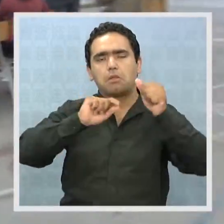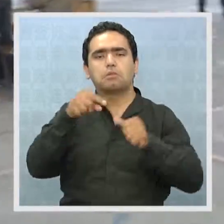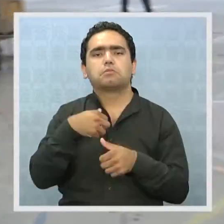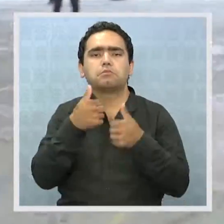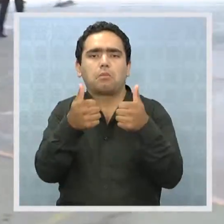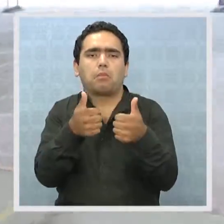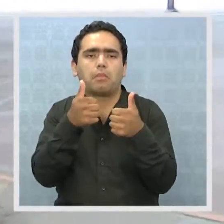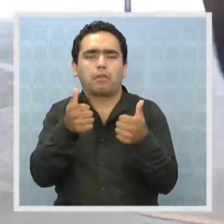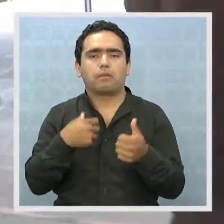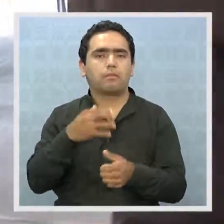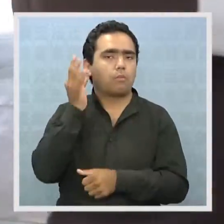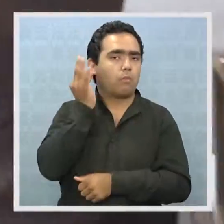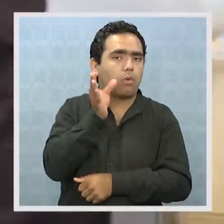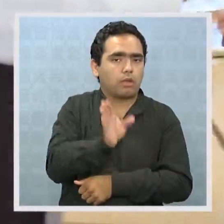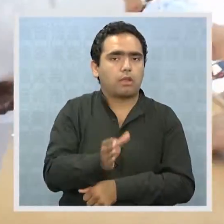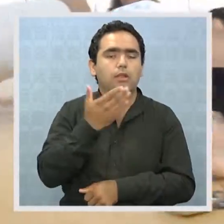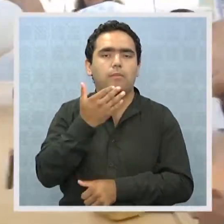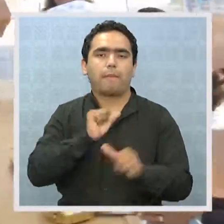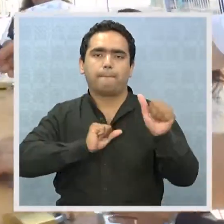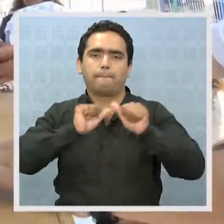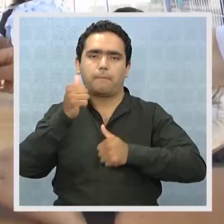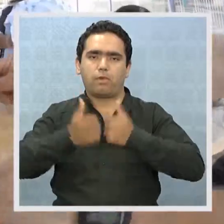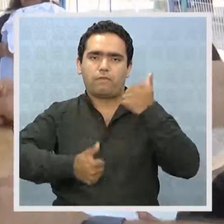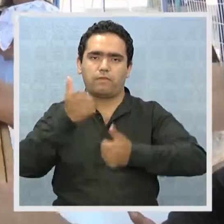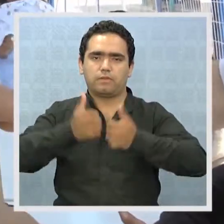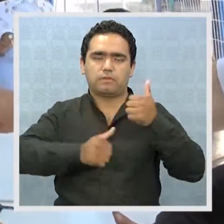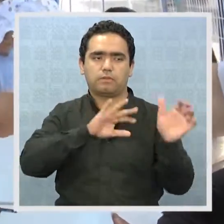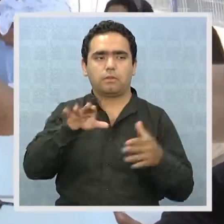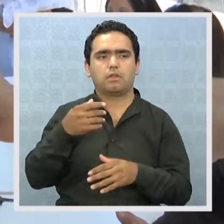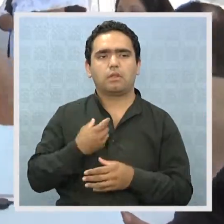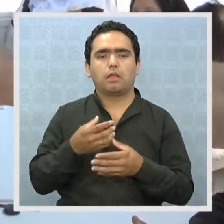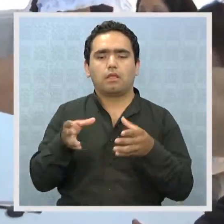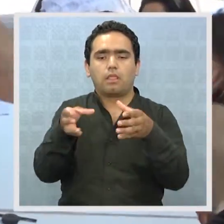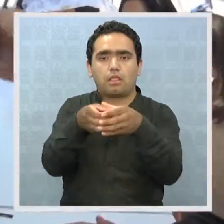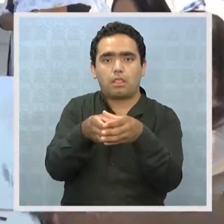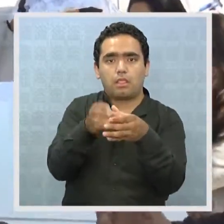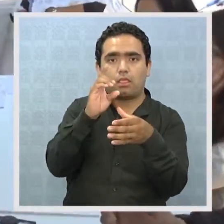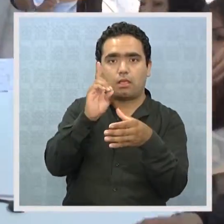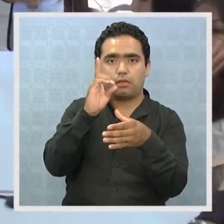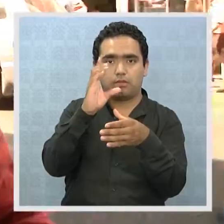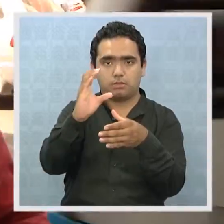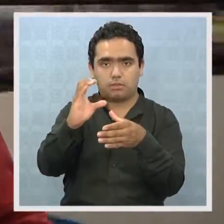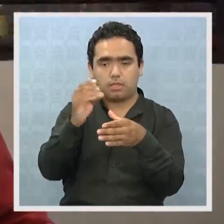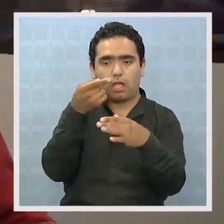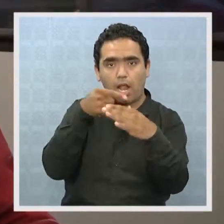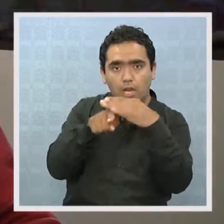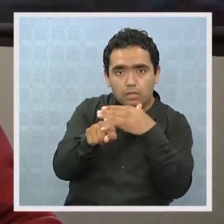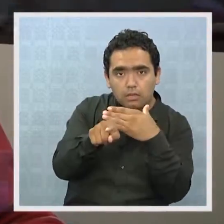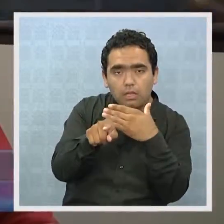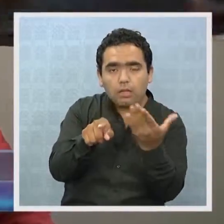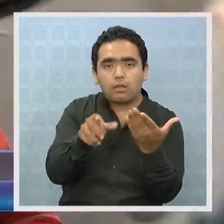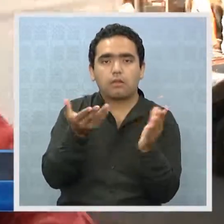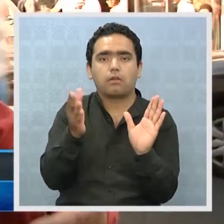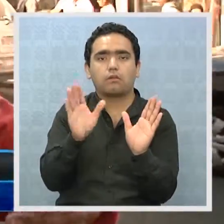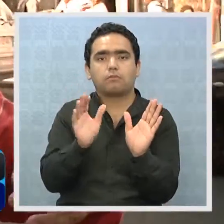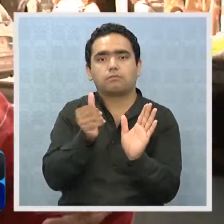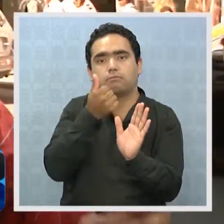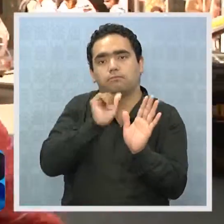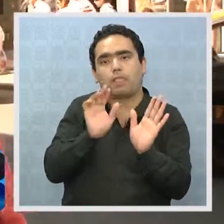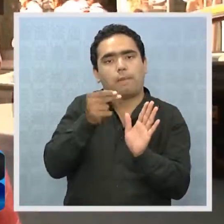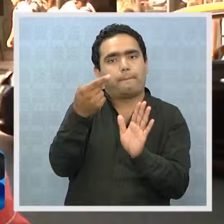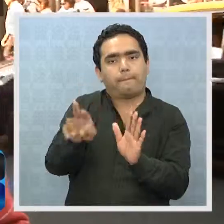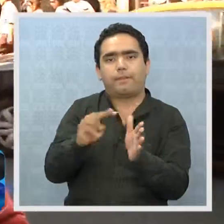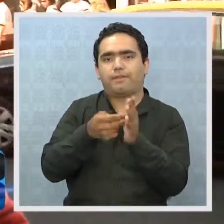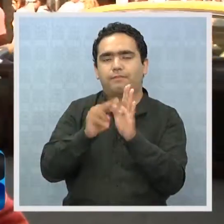que destacan que la elegida sea una mujer y profesional. Lo que ocurre al interior de la democracia cristiana es un